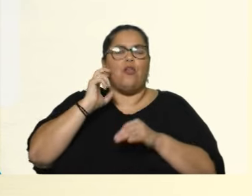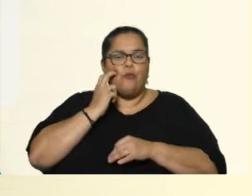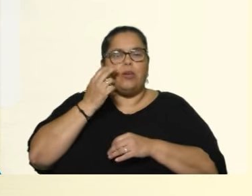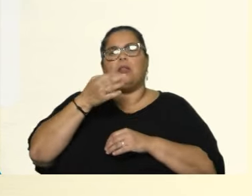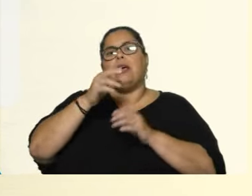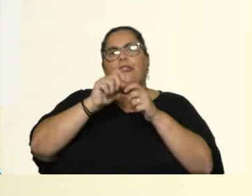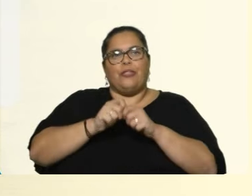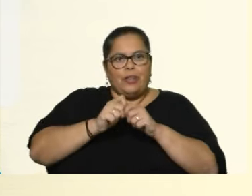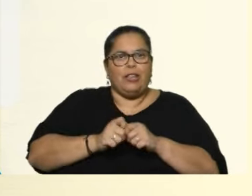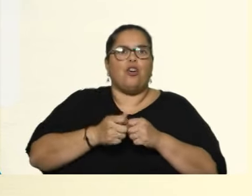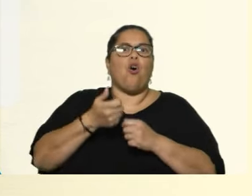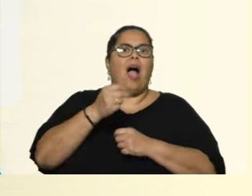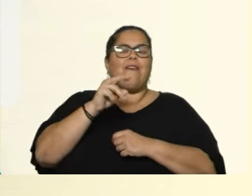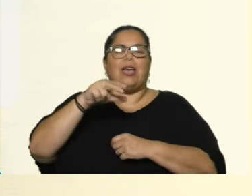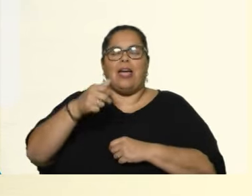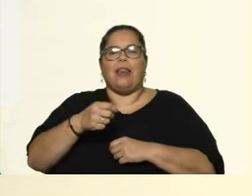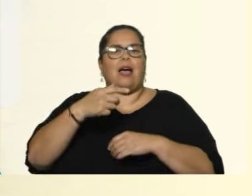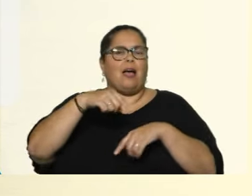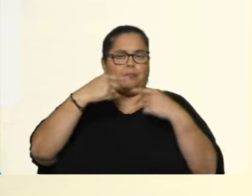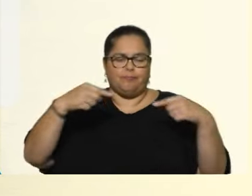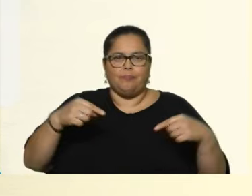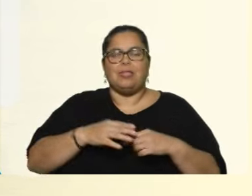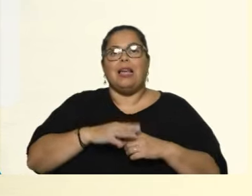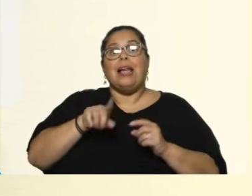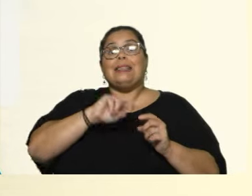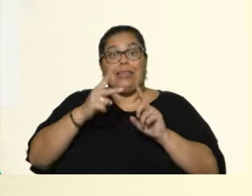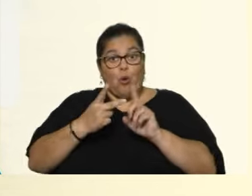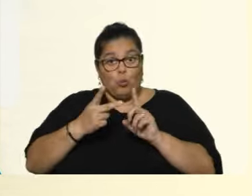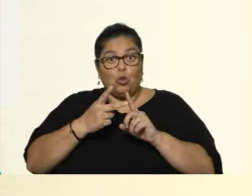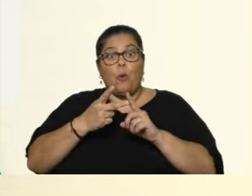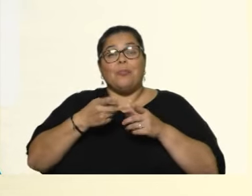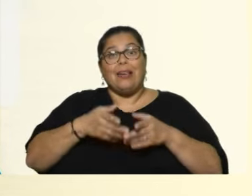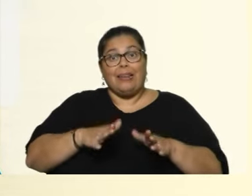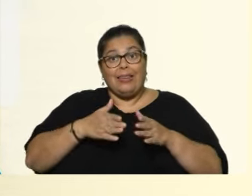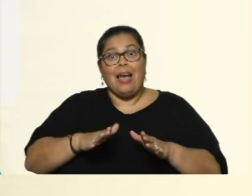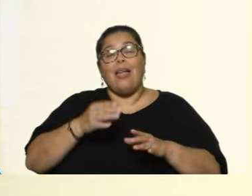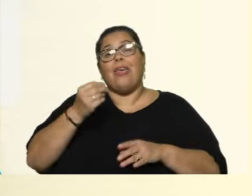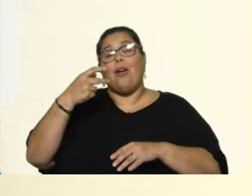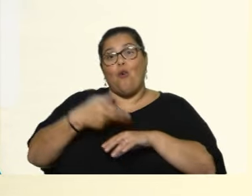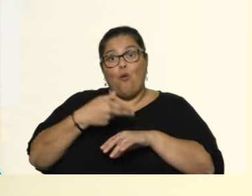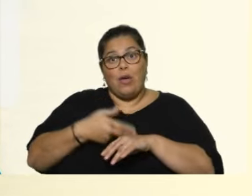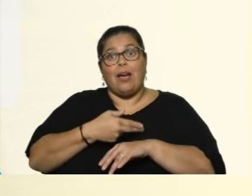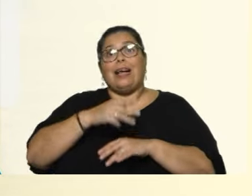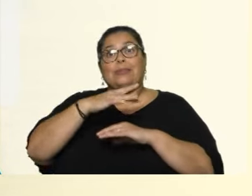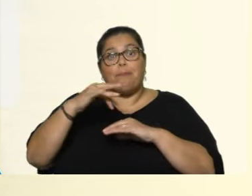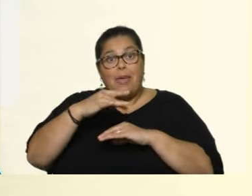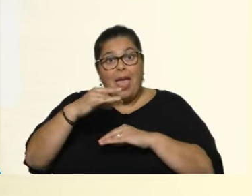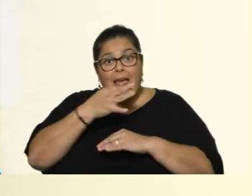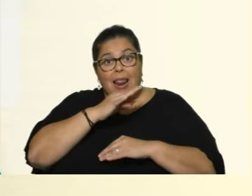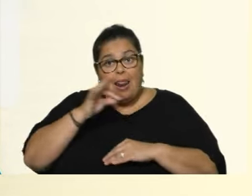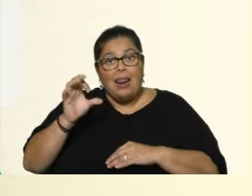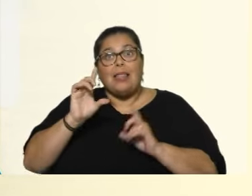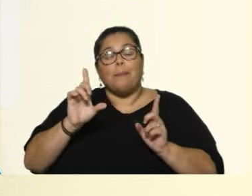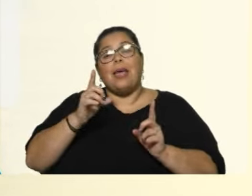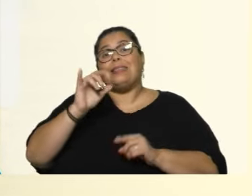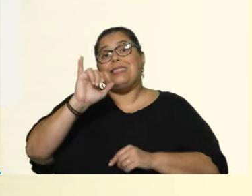duraznos, entre otros rubros. Este es el segundo en la cría ovina, en la miel, en las plantaciones de yerba mate y en